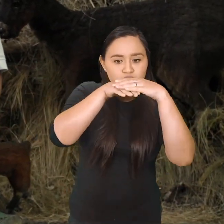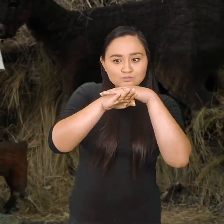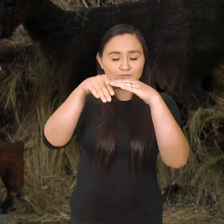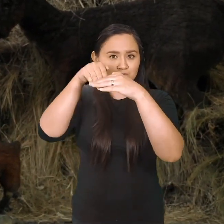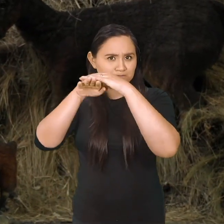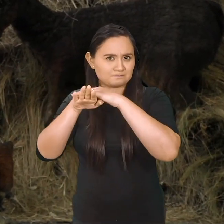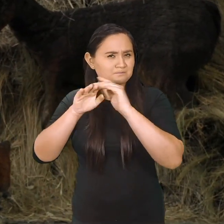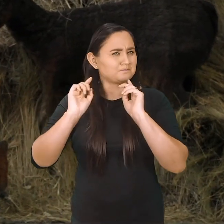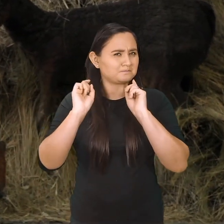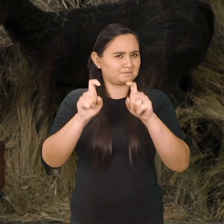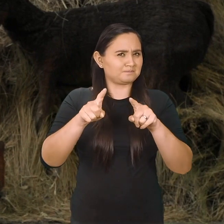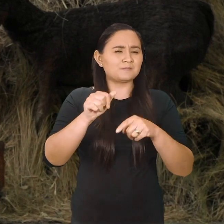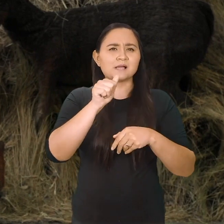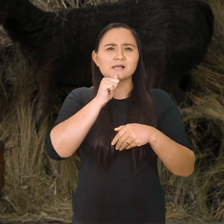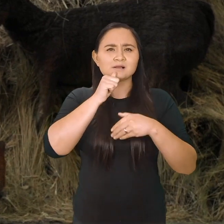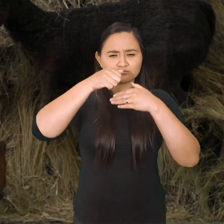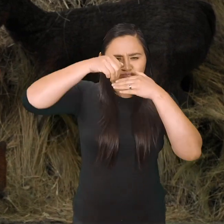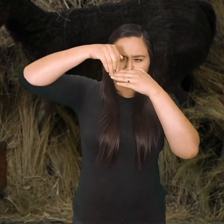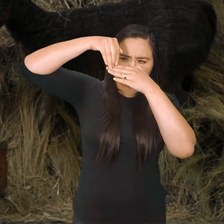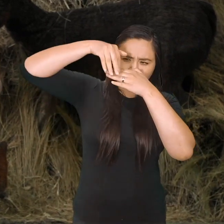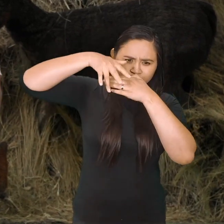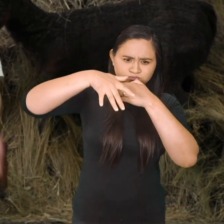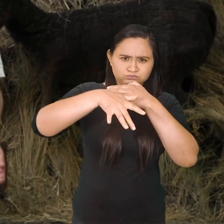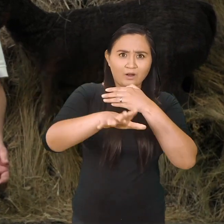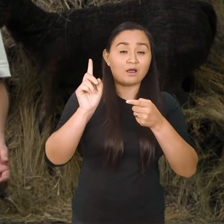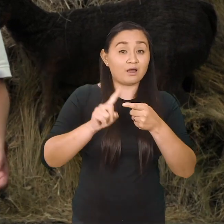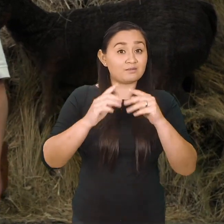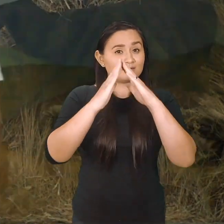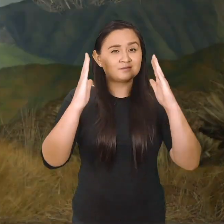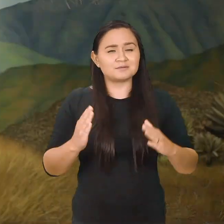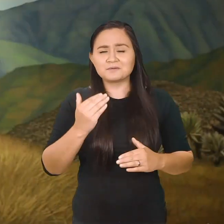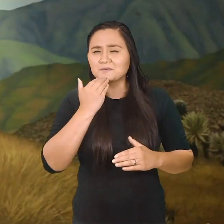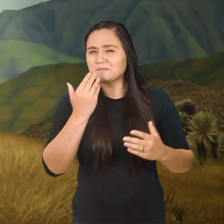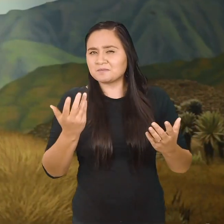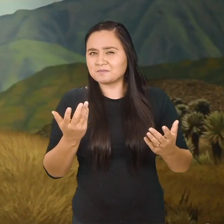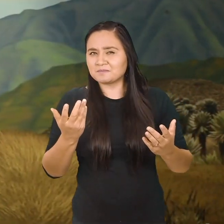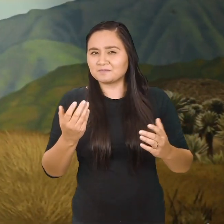reservorios de agua. Pero, ¿cómo nos llega el agua desde tan arriba?